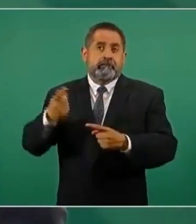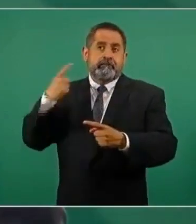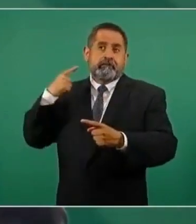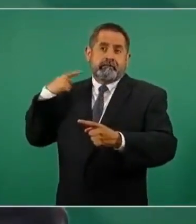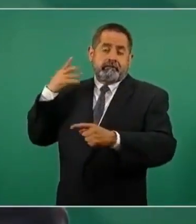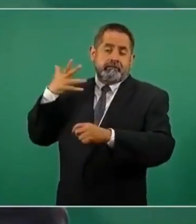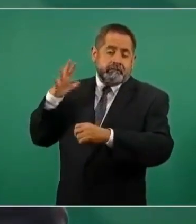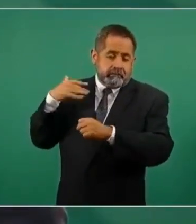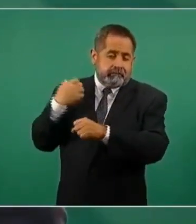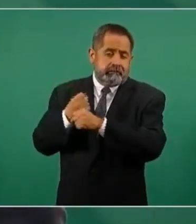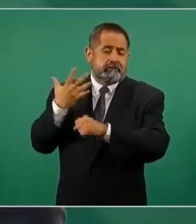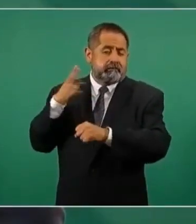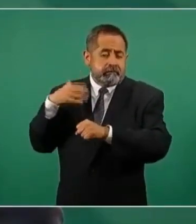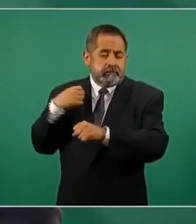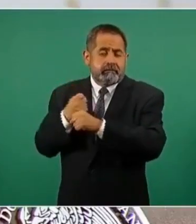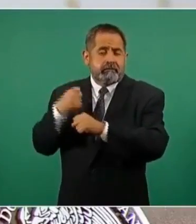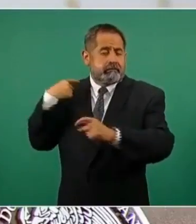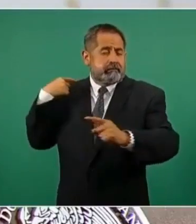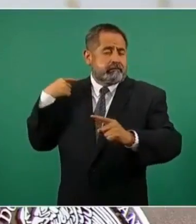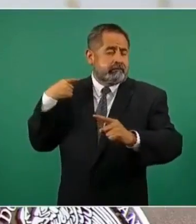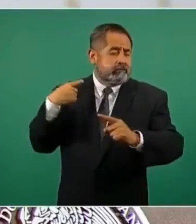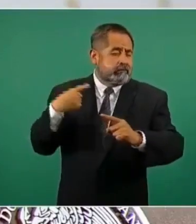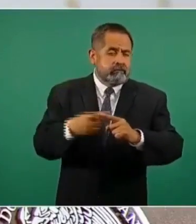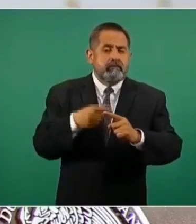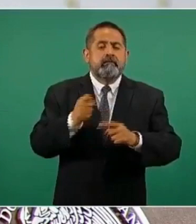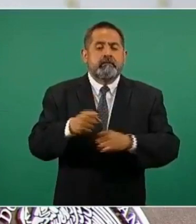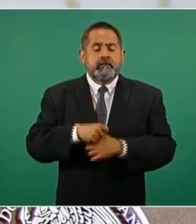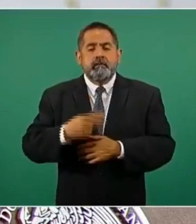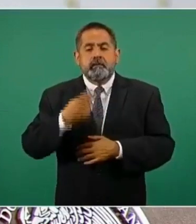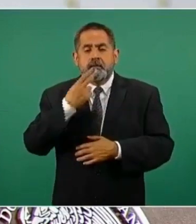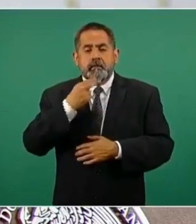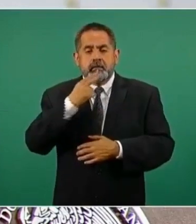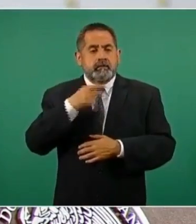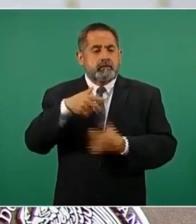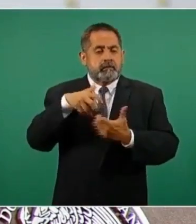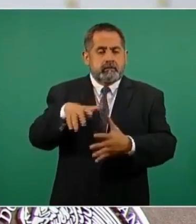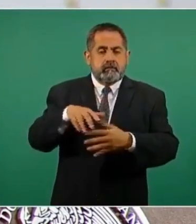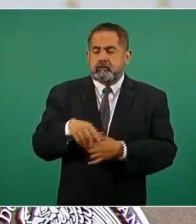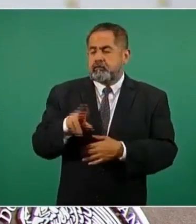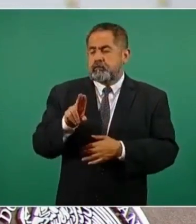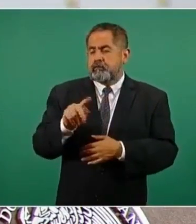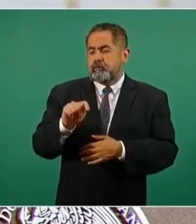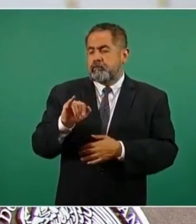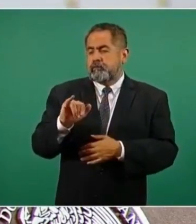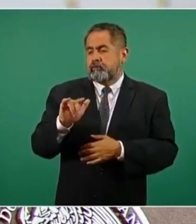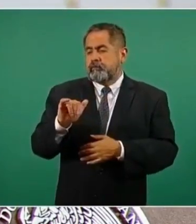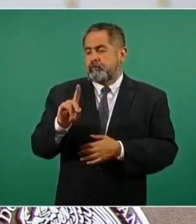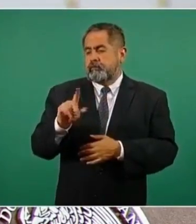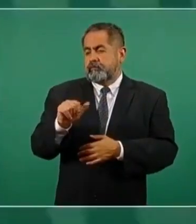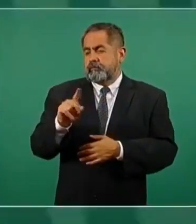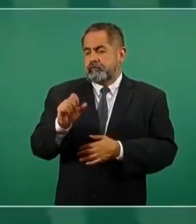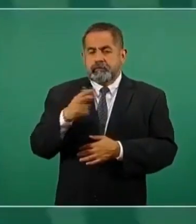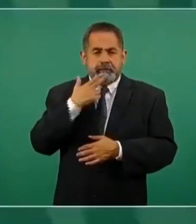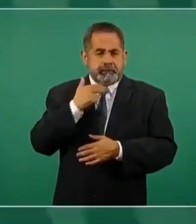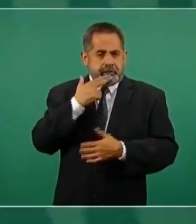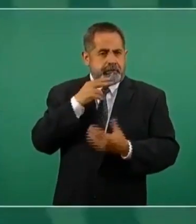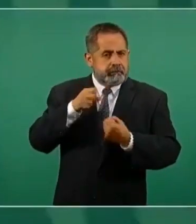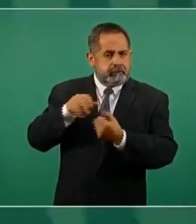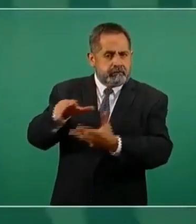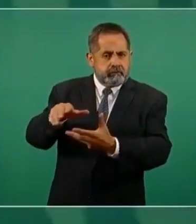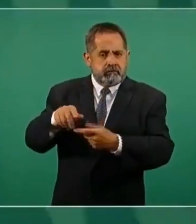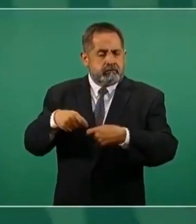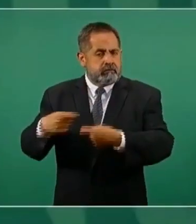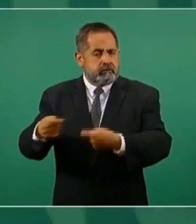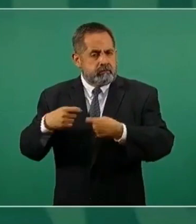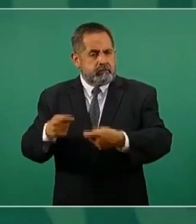años en nuestro país, que era el reparto de utilidades. Cómo hacer que una de las cosas